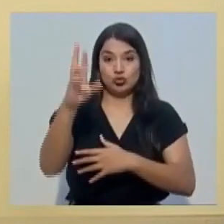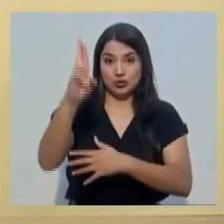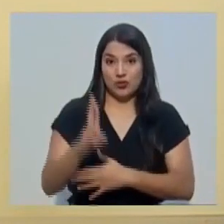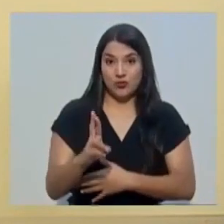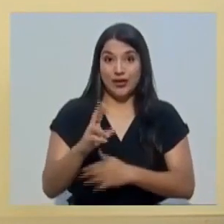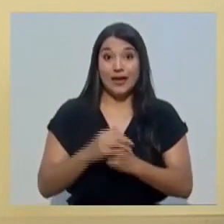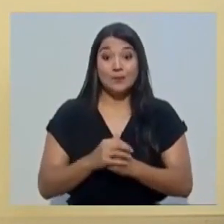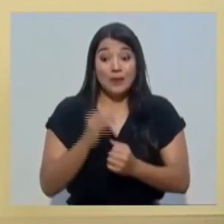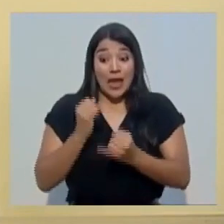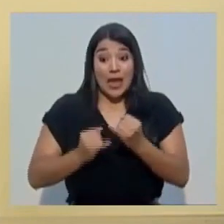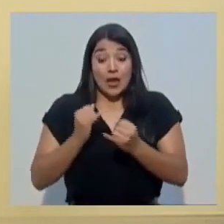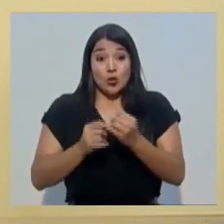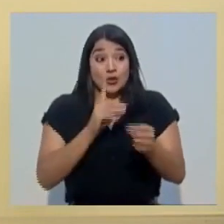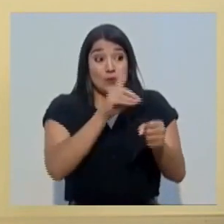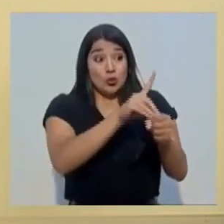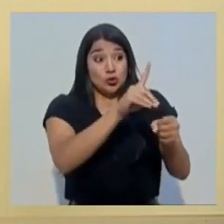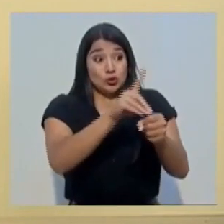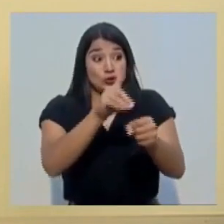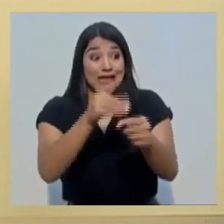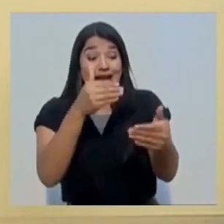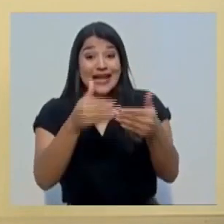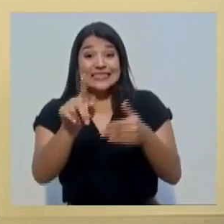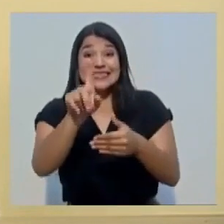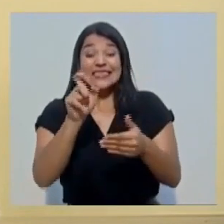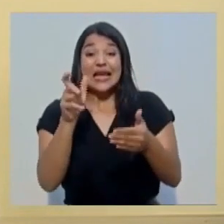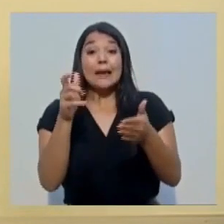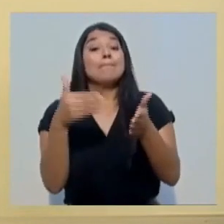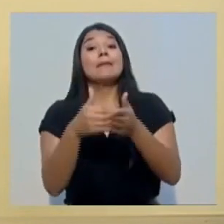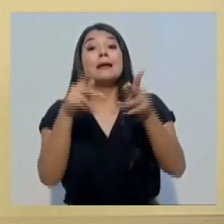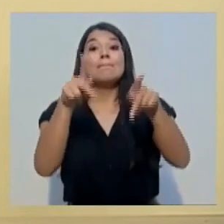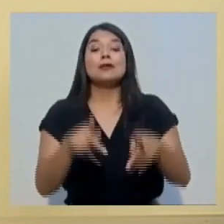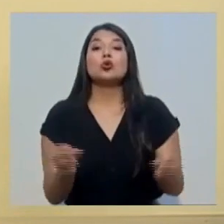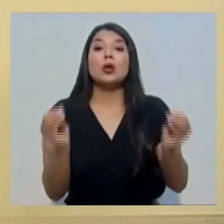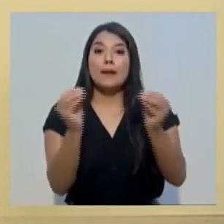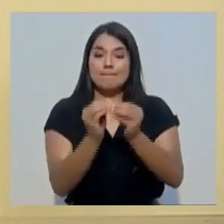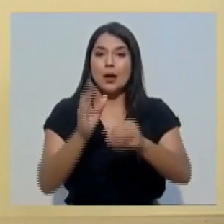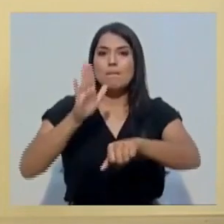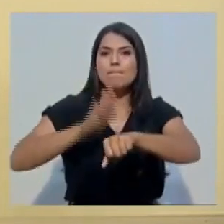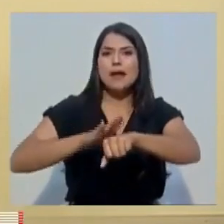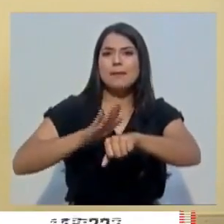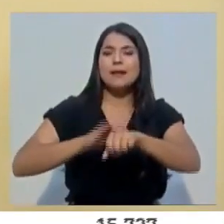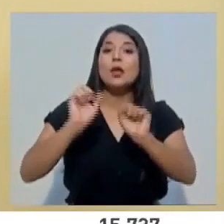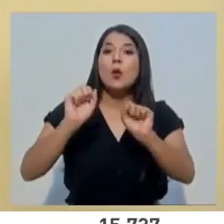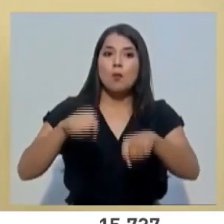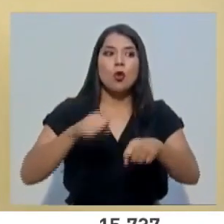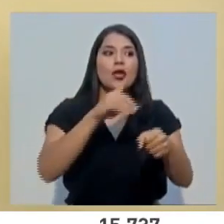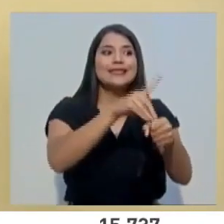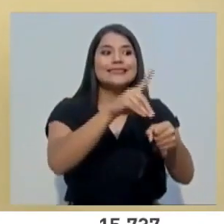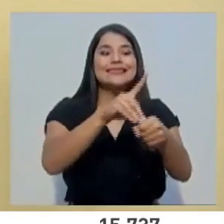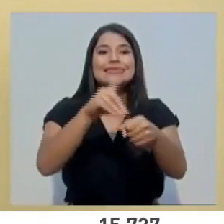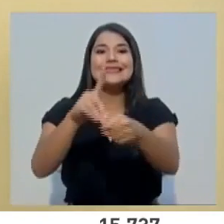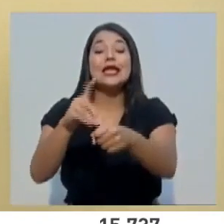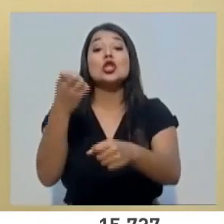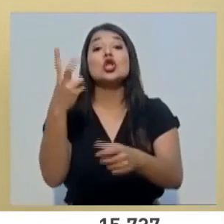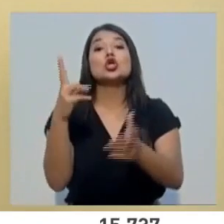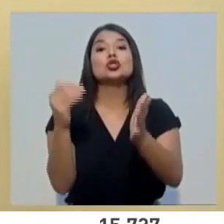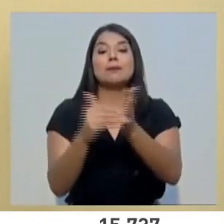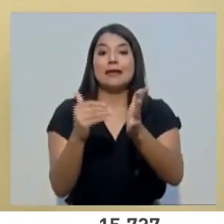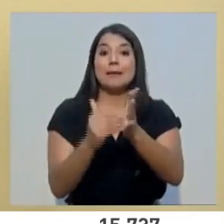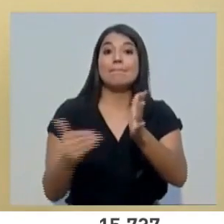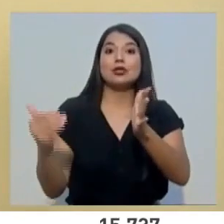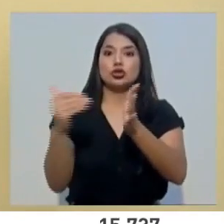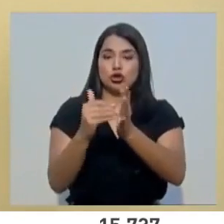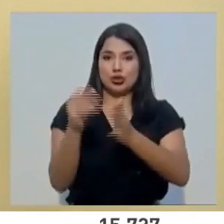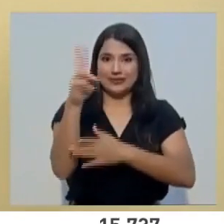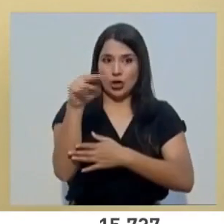último depósito de casi 100.000 bonos nuevos, ejecutar más de 12.000 millones de colones, en los cuales podemos